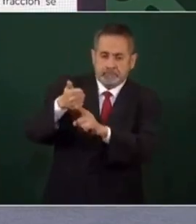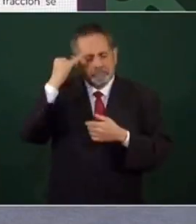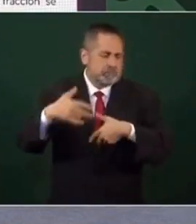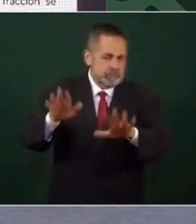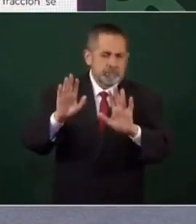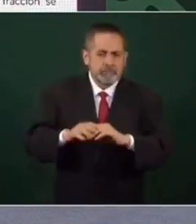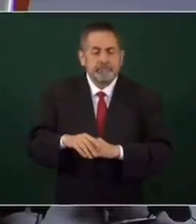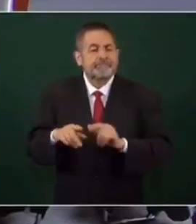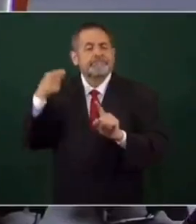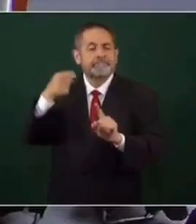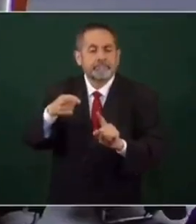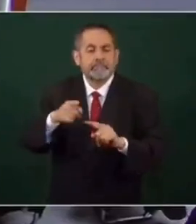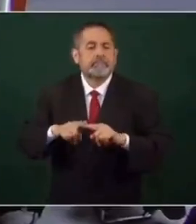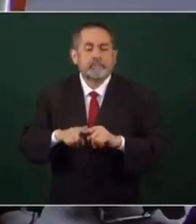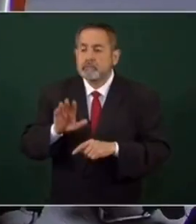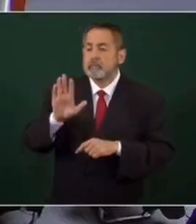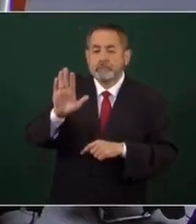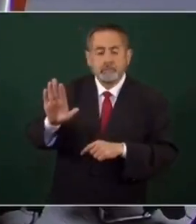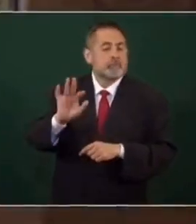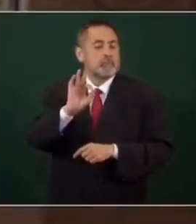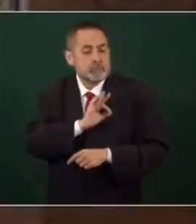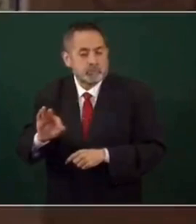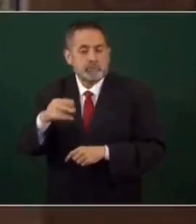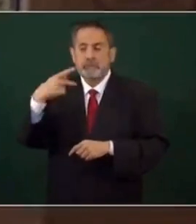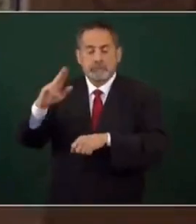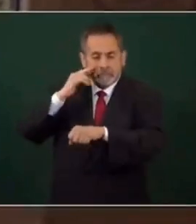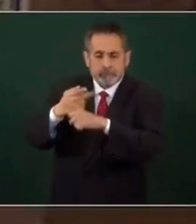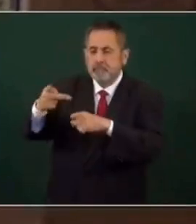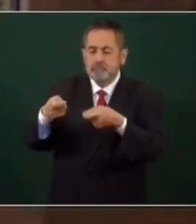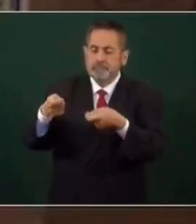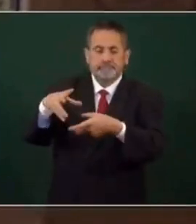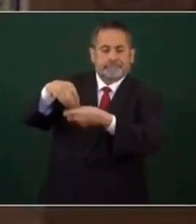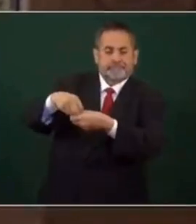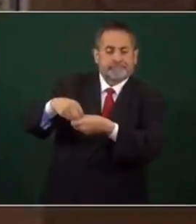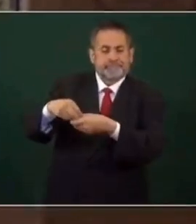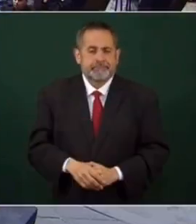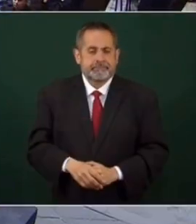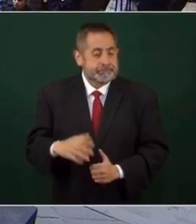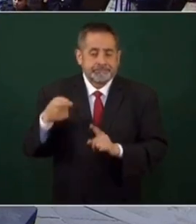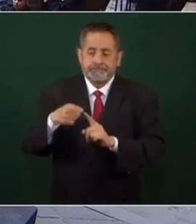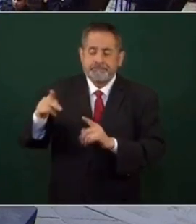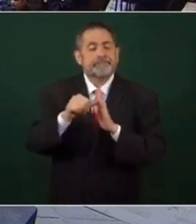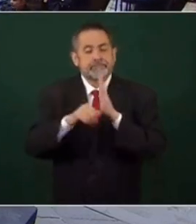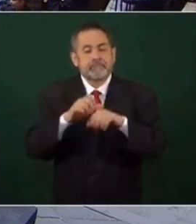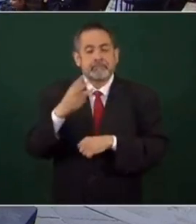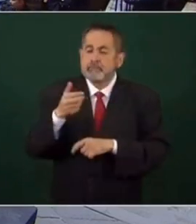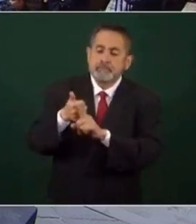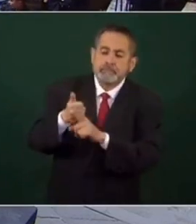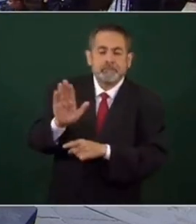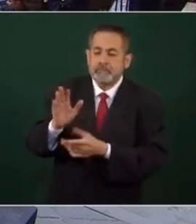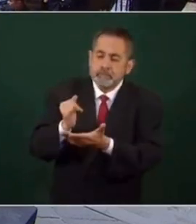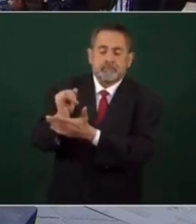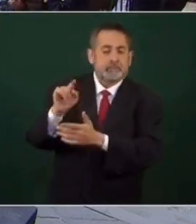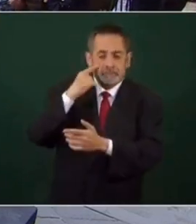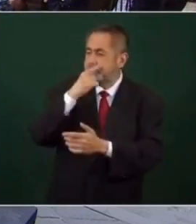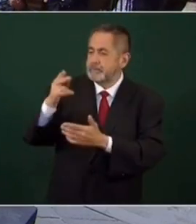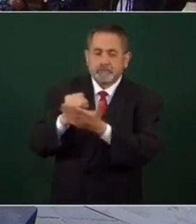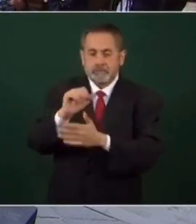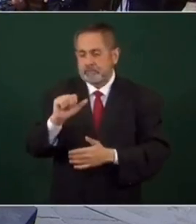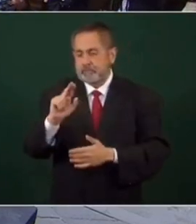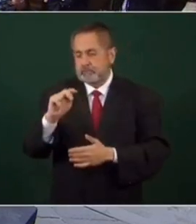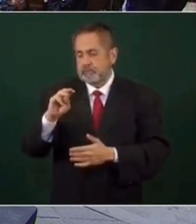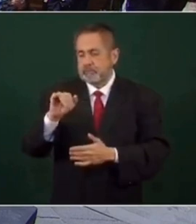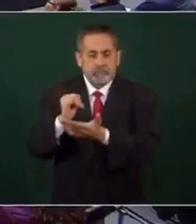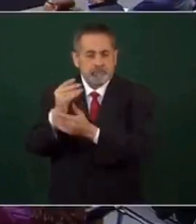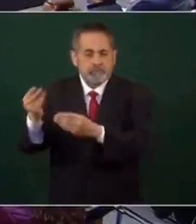mismas. Pero los esenciales tendrán la facultad y la responsabilidad de gobernarse a sí mismas. Artículo tercero, la autonomía. Entonces, ¿para qué le andan